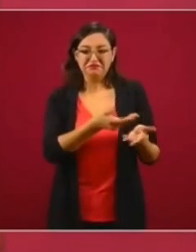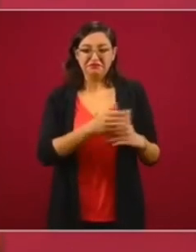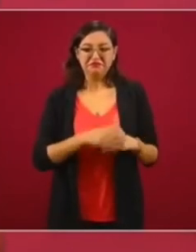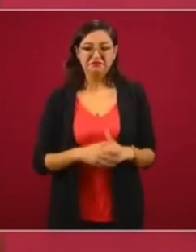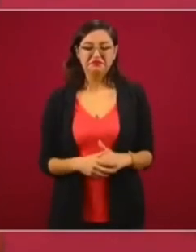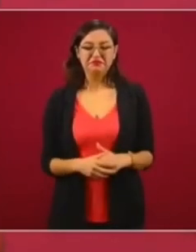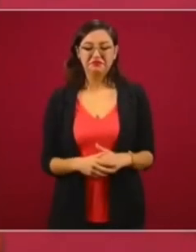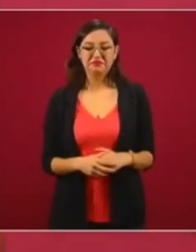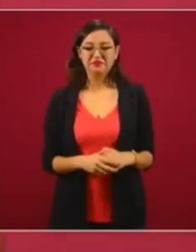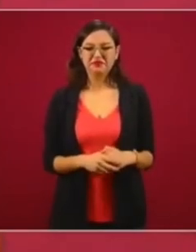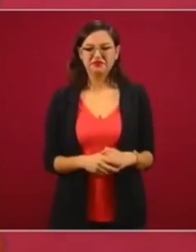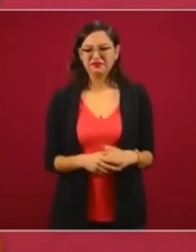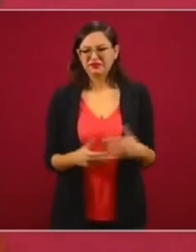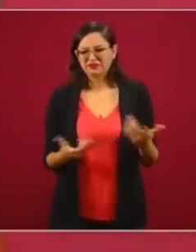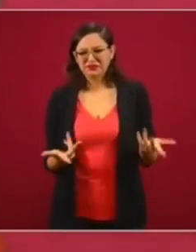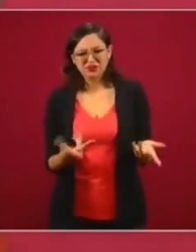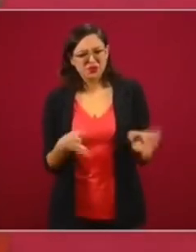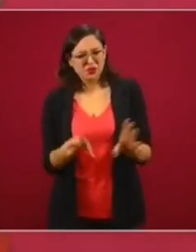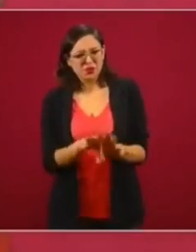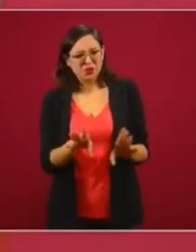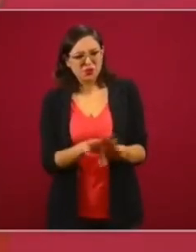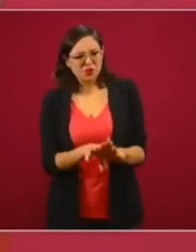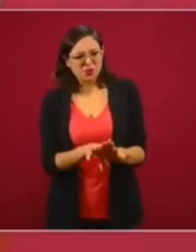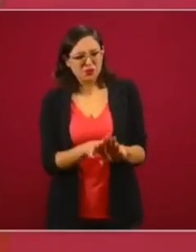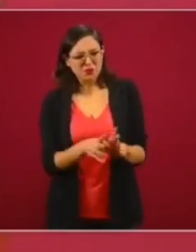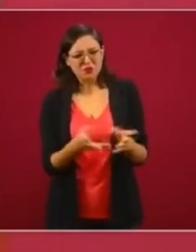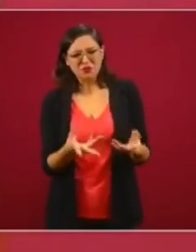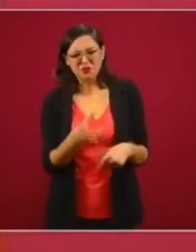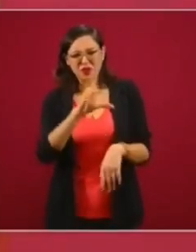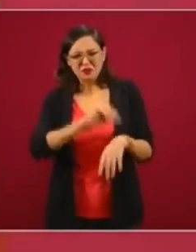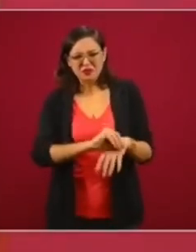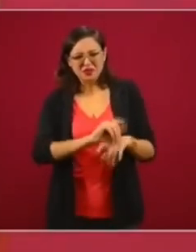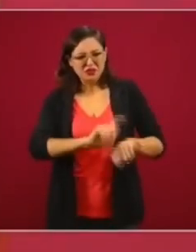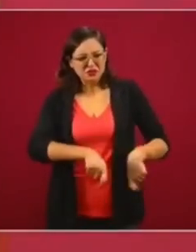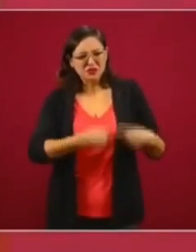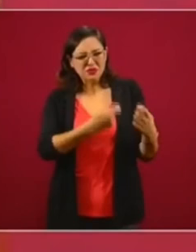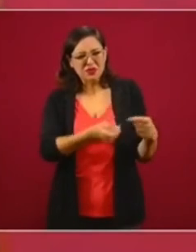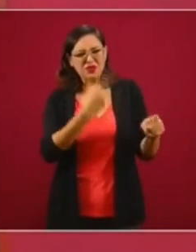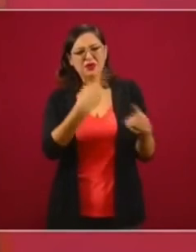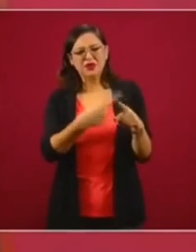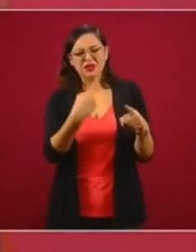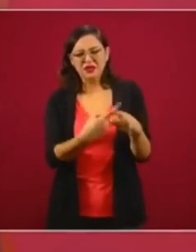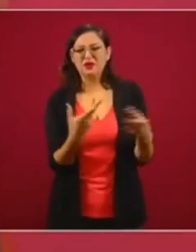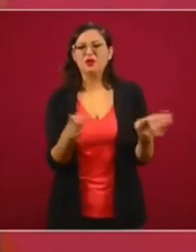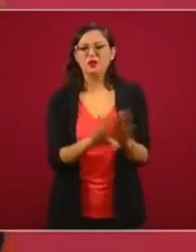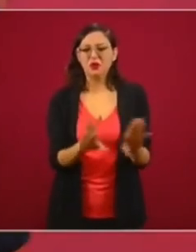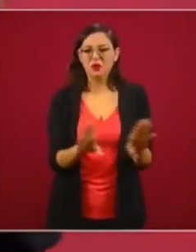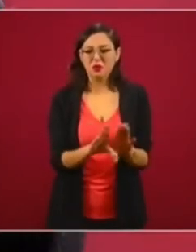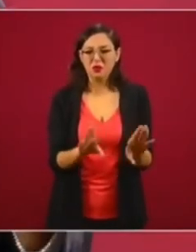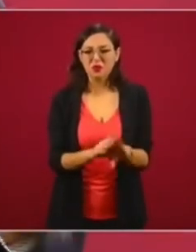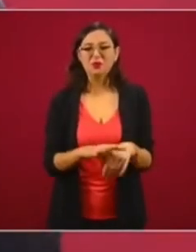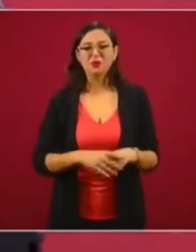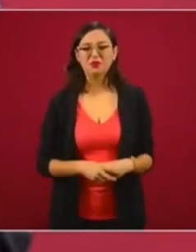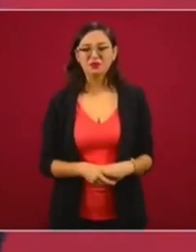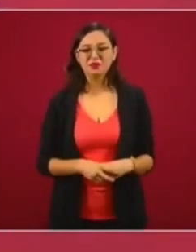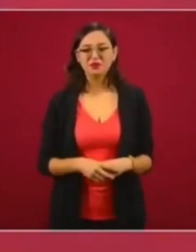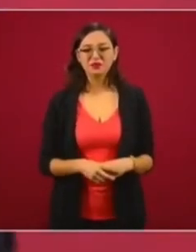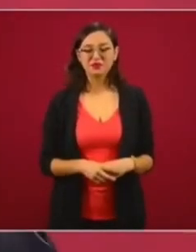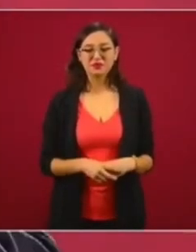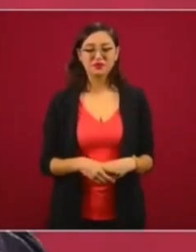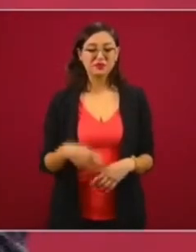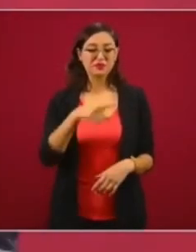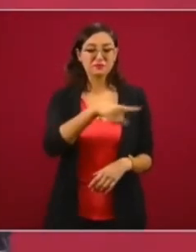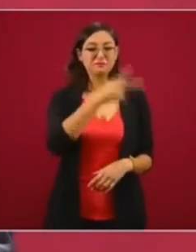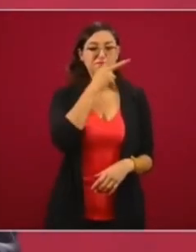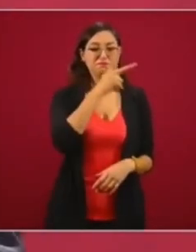¿Cómo consiguieron ellos esos permisos para esa planta? Su papá de él fue asesor